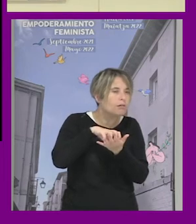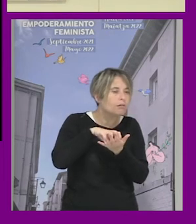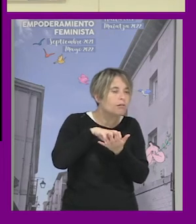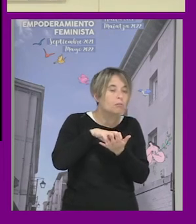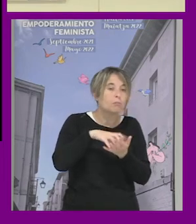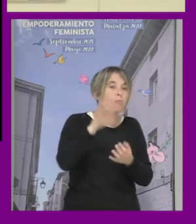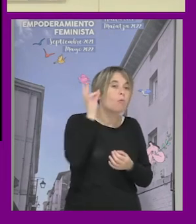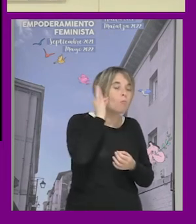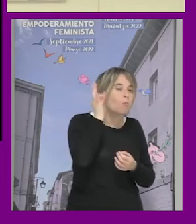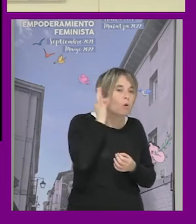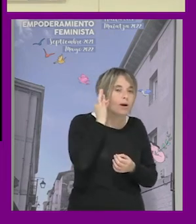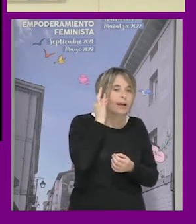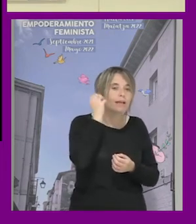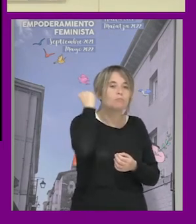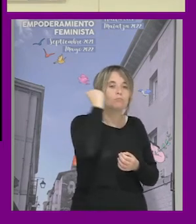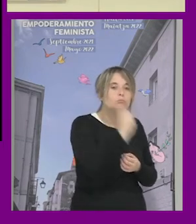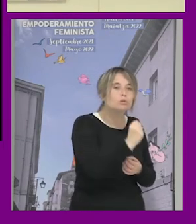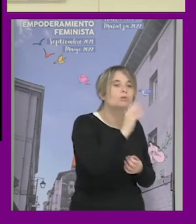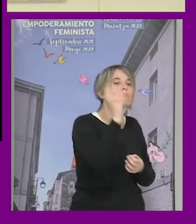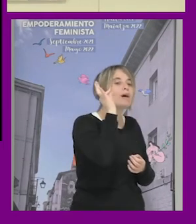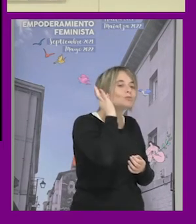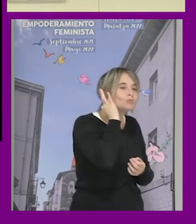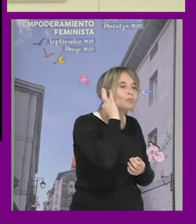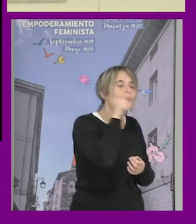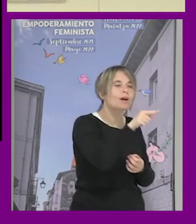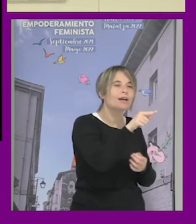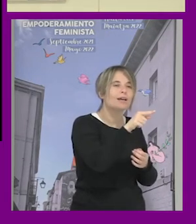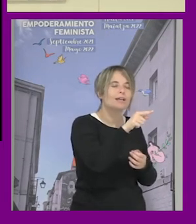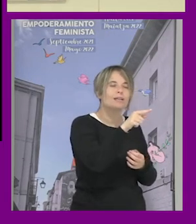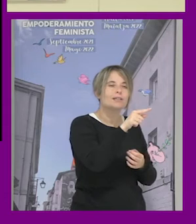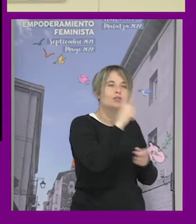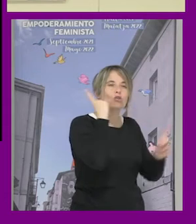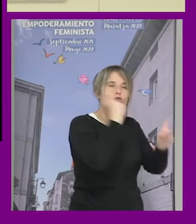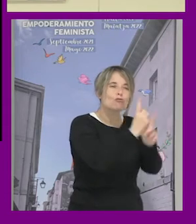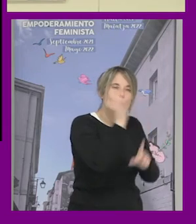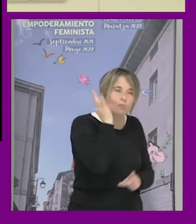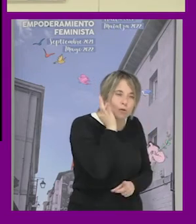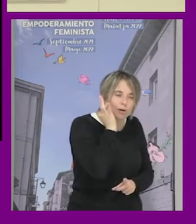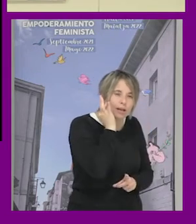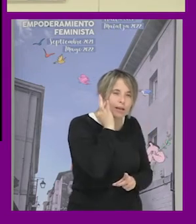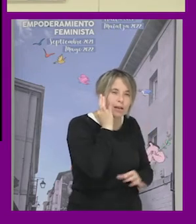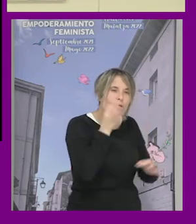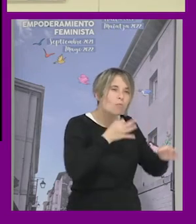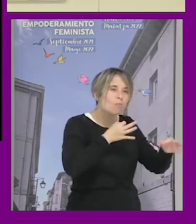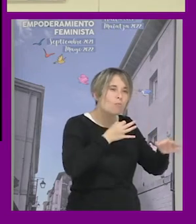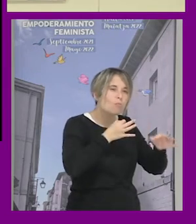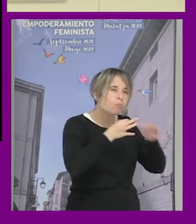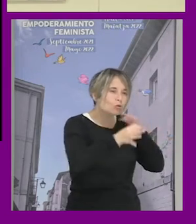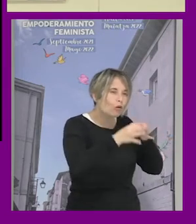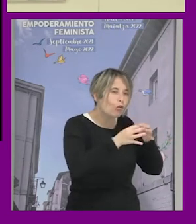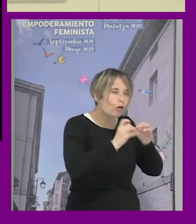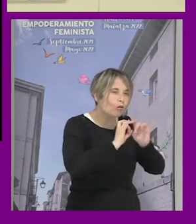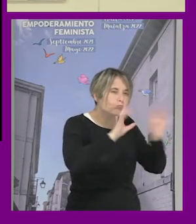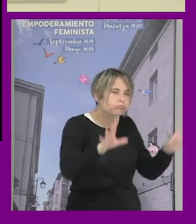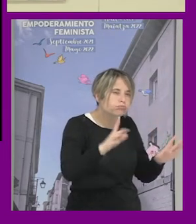una mujer ha matado a su pareja mujer es feminicidio no es feminicidio hay que activar el protocolo no a